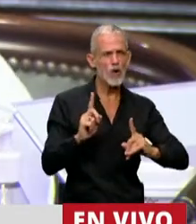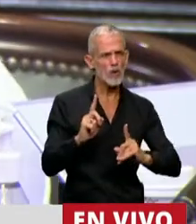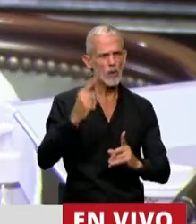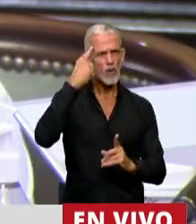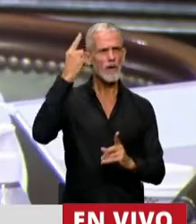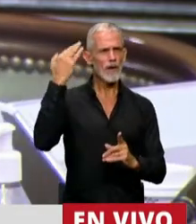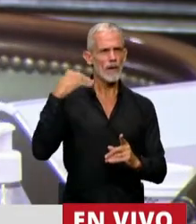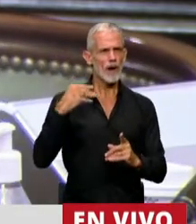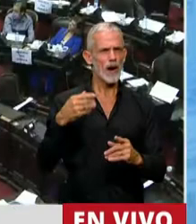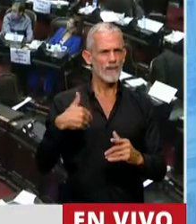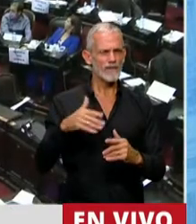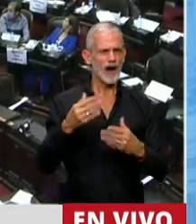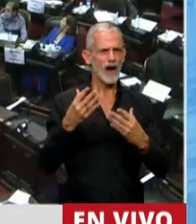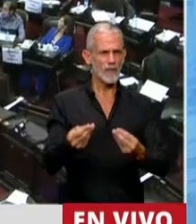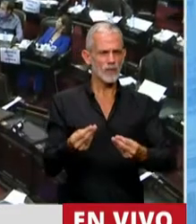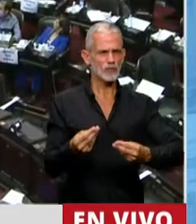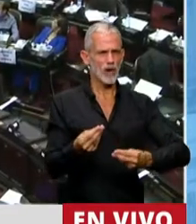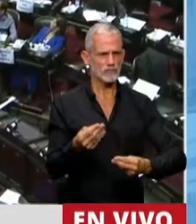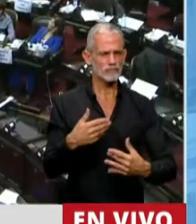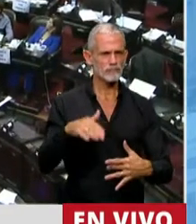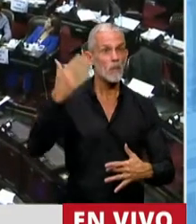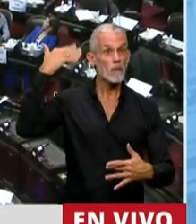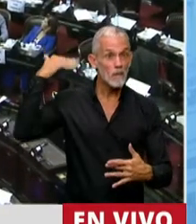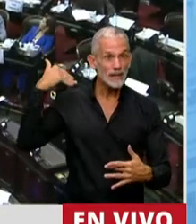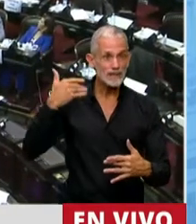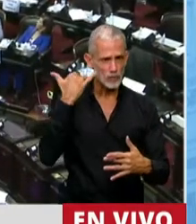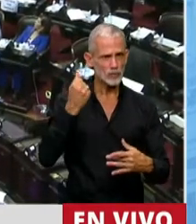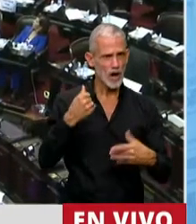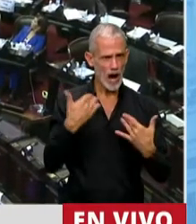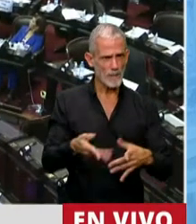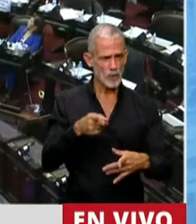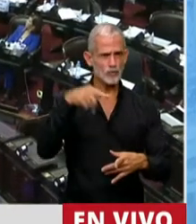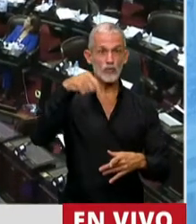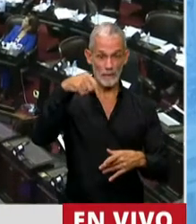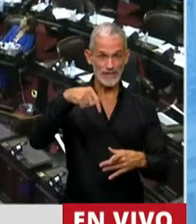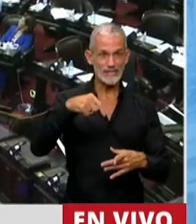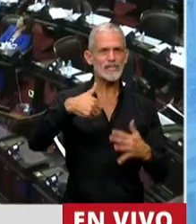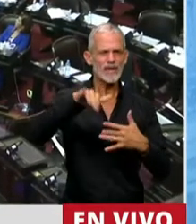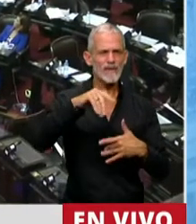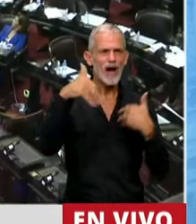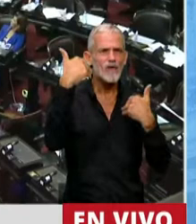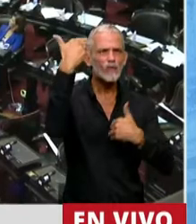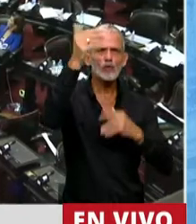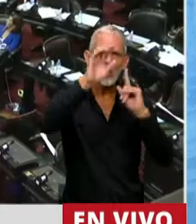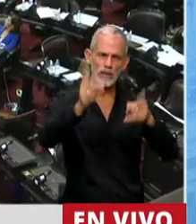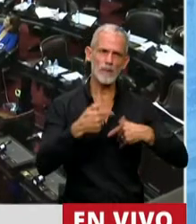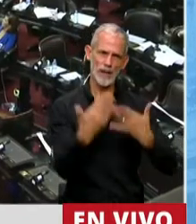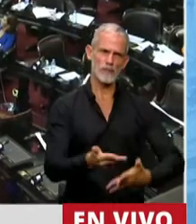que vamos a acompañar, que acompañamos en el pasado, en el presente, y que también lo vamos a hacer en el futuro,